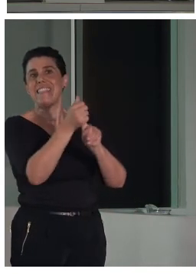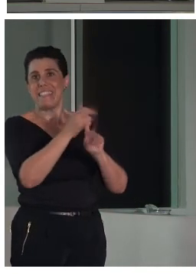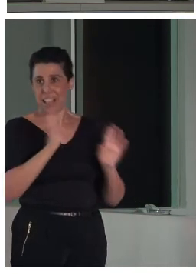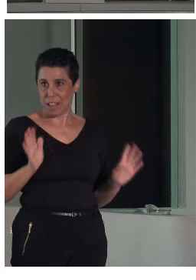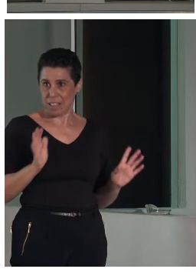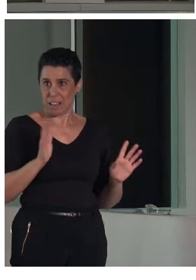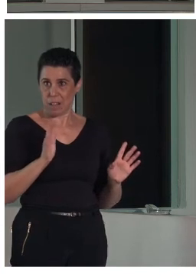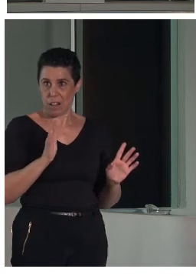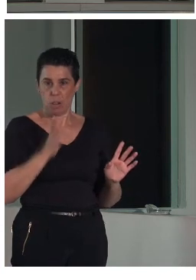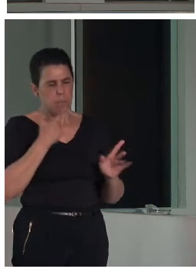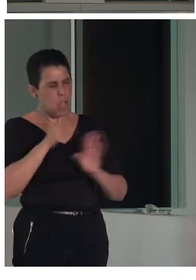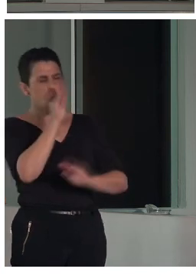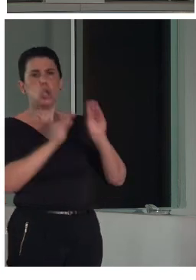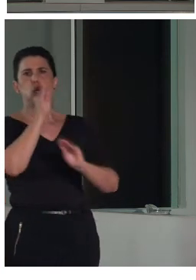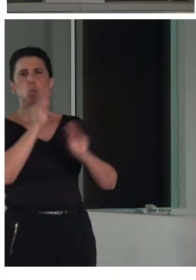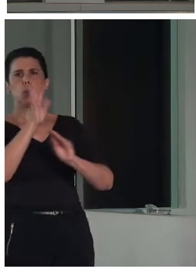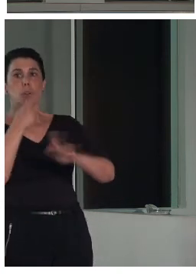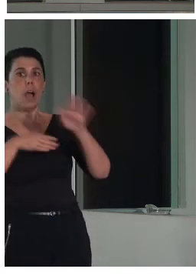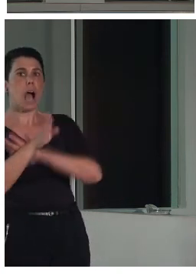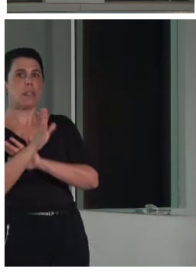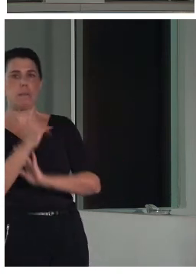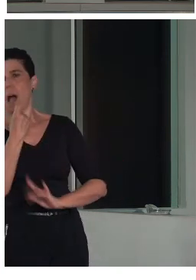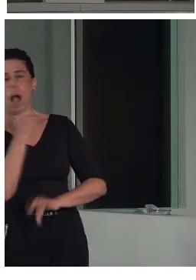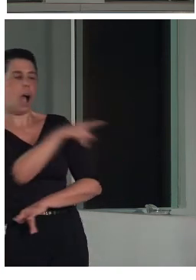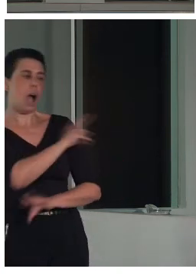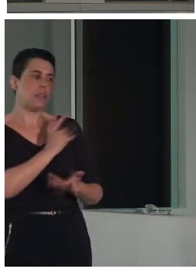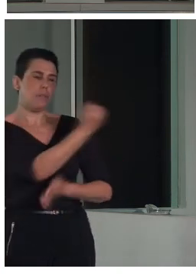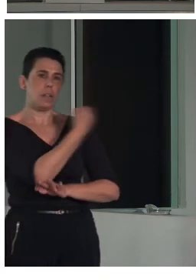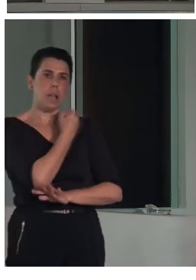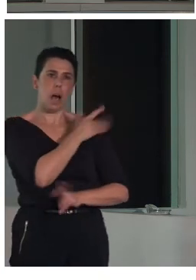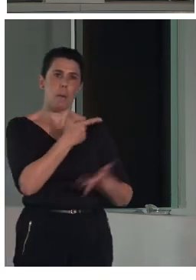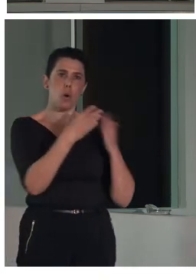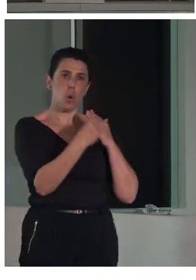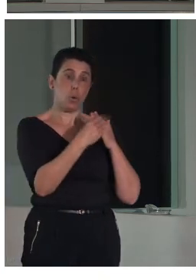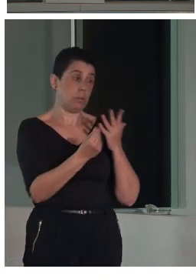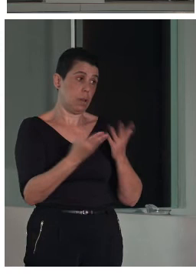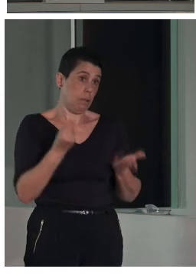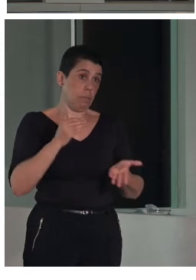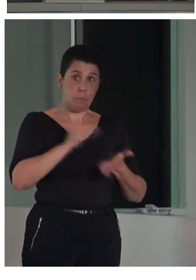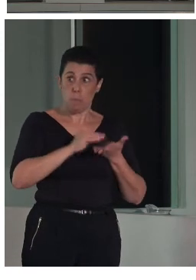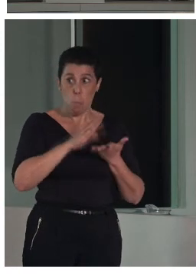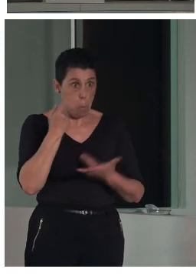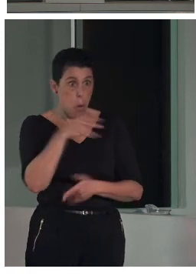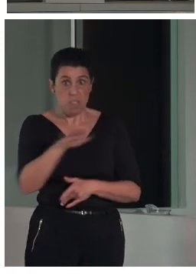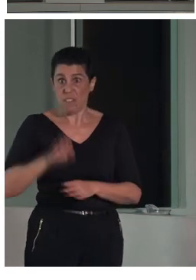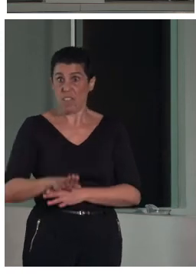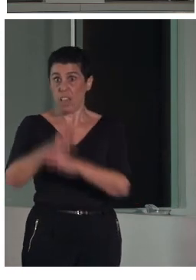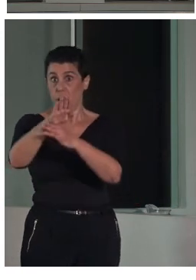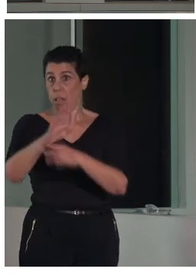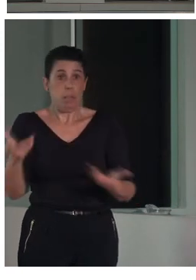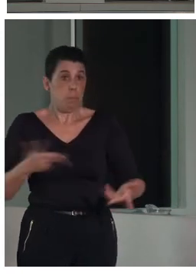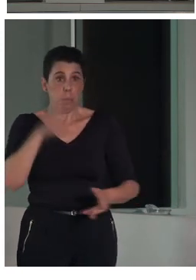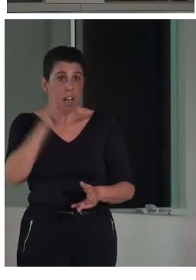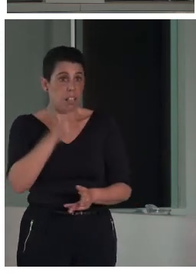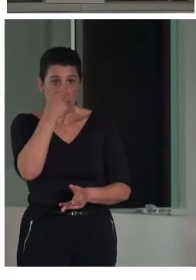hacer soluciones de accesibilidad sin contar con los usuarios ¿cuántas veces vemos rampas que efectivamente no son funcionales porque